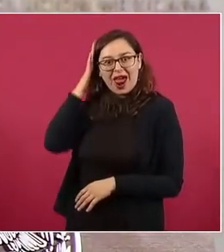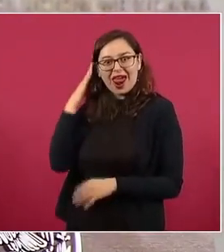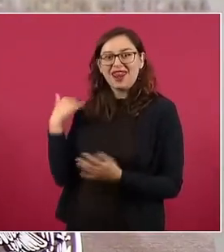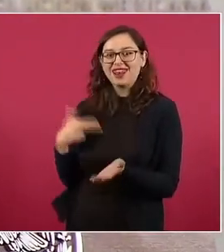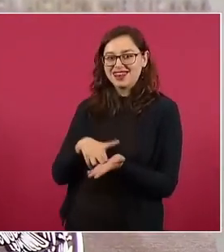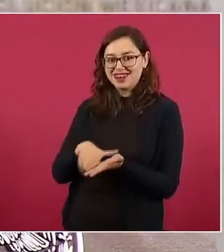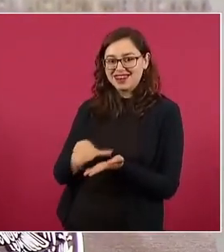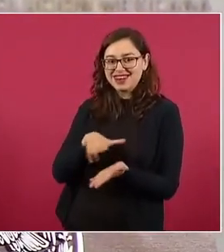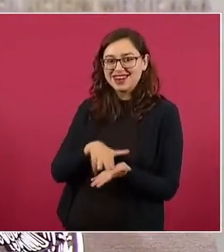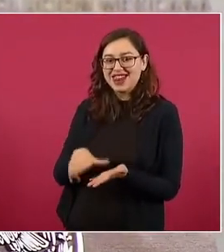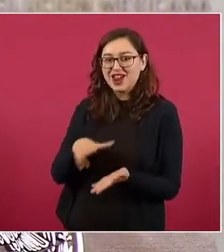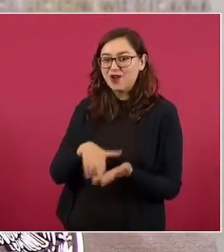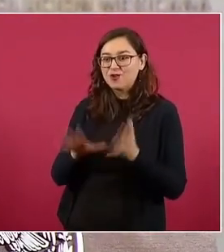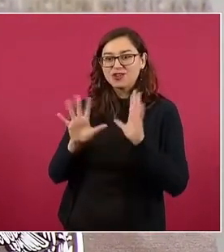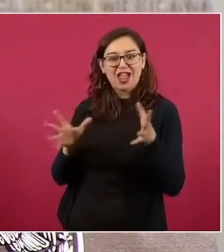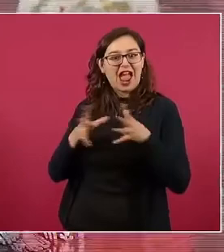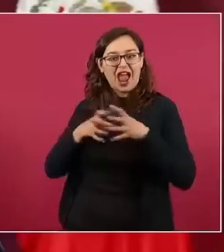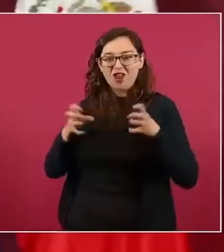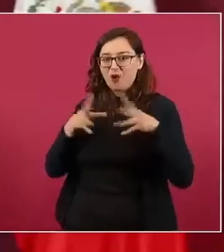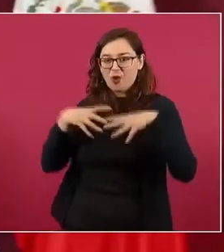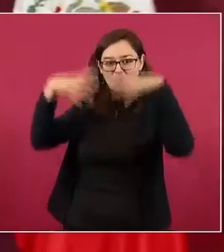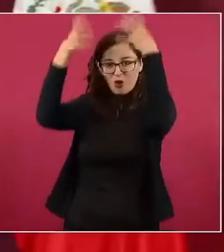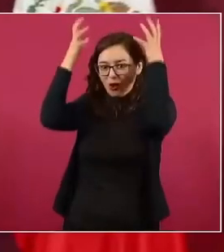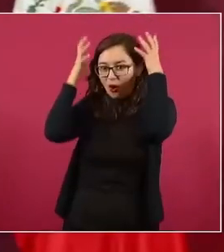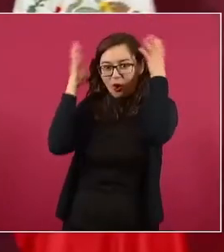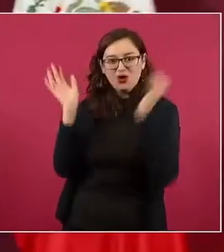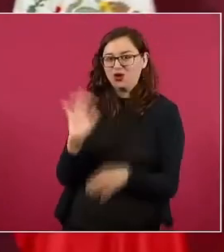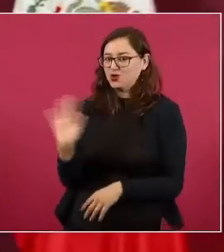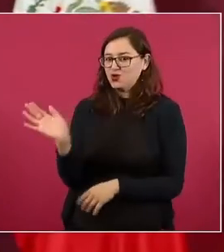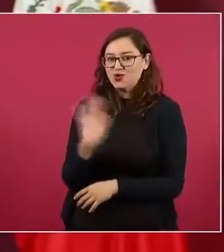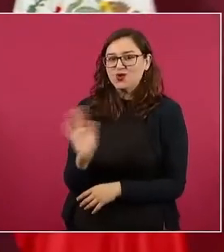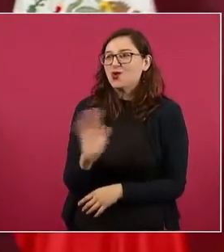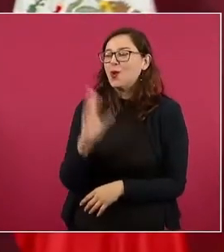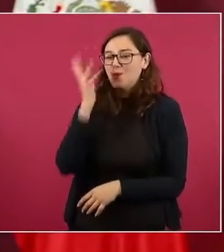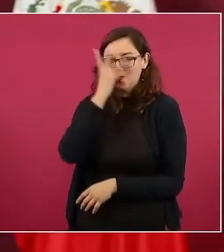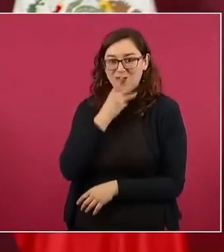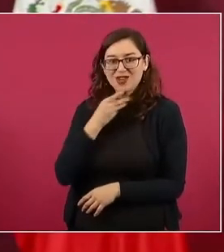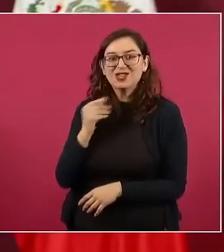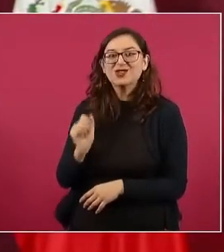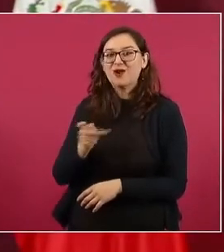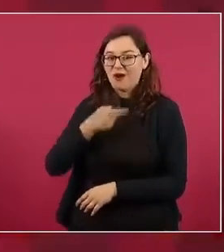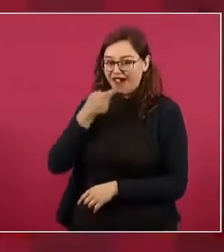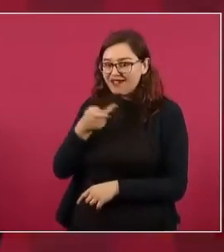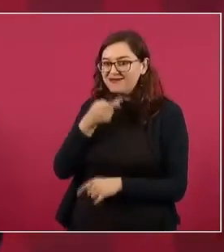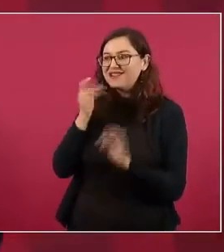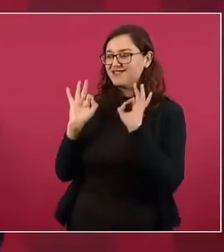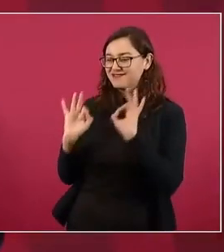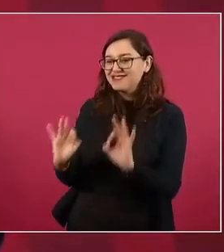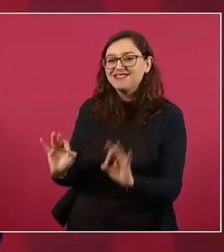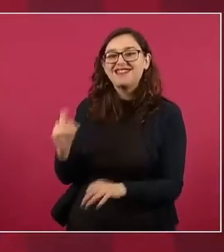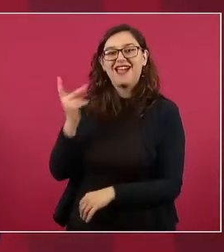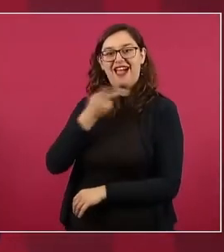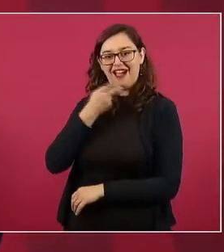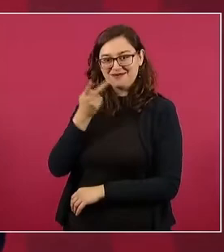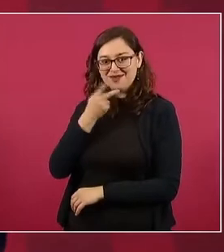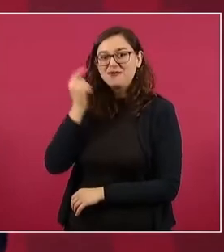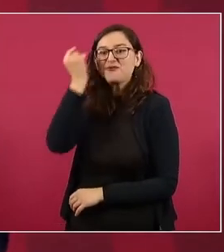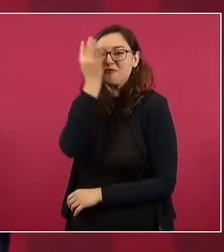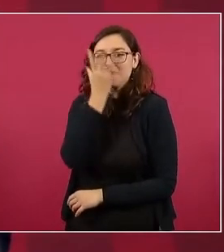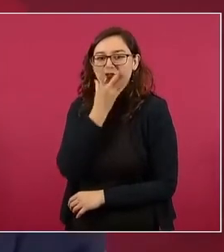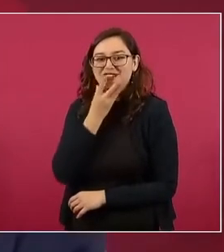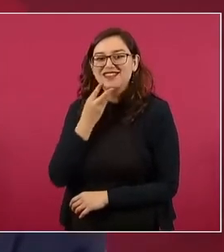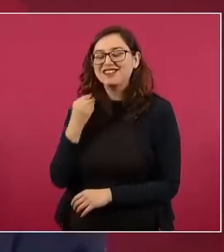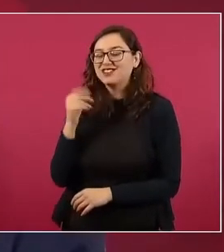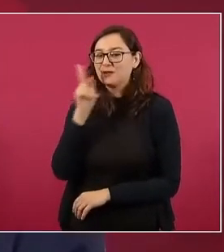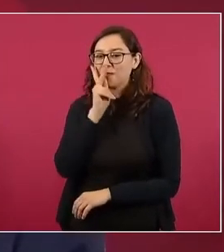el pelo como un algodón, ya habla de corrido, ya no se come las